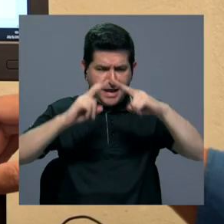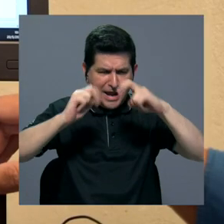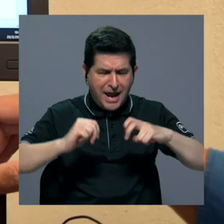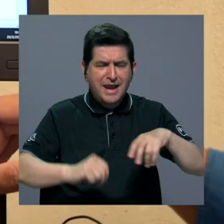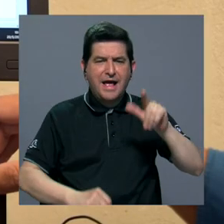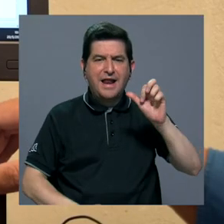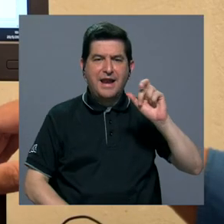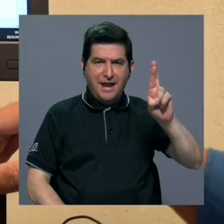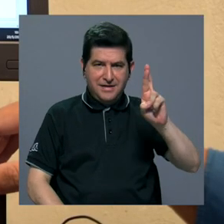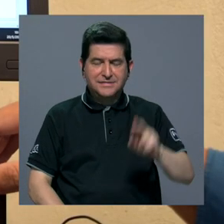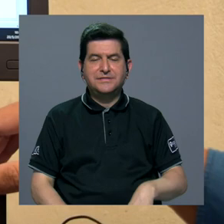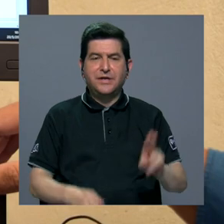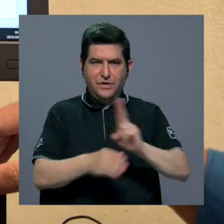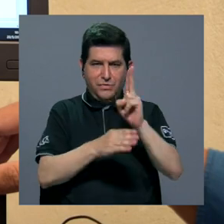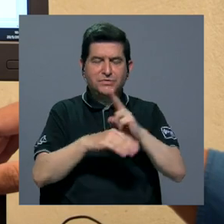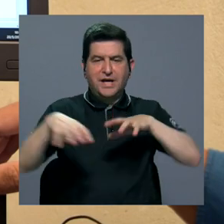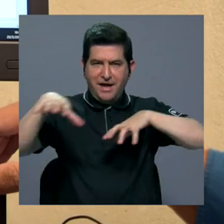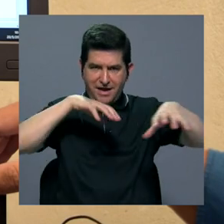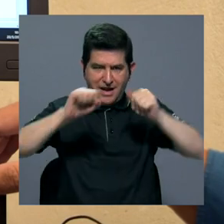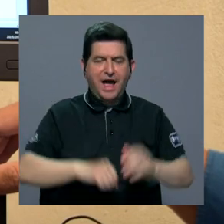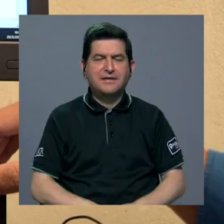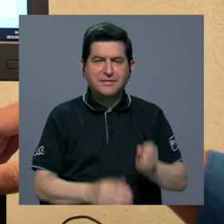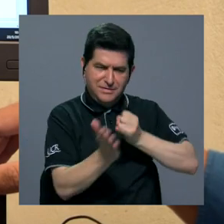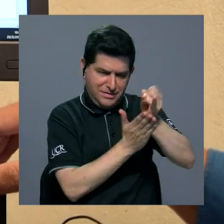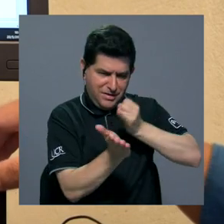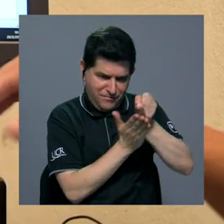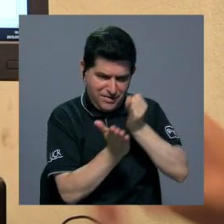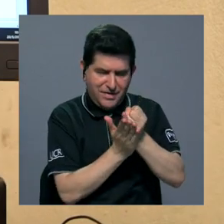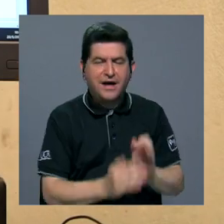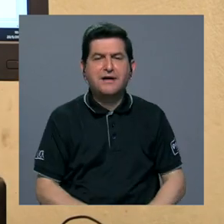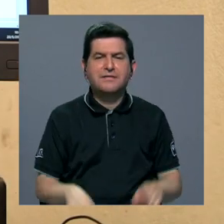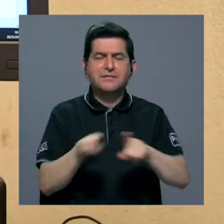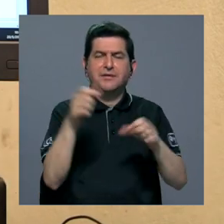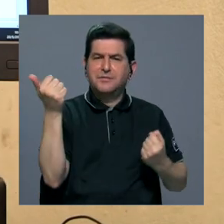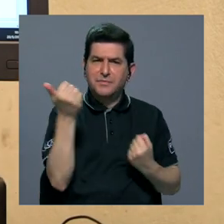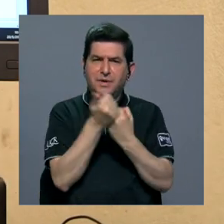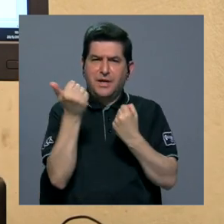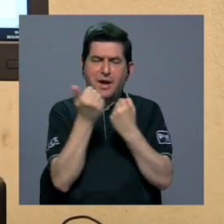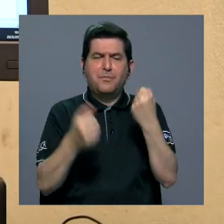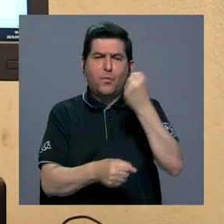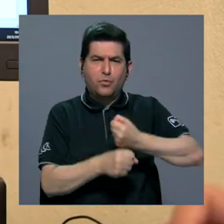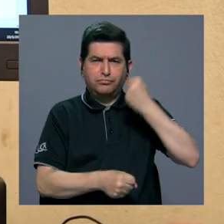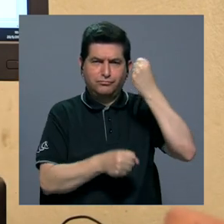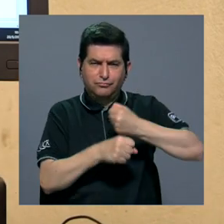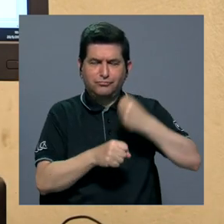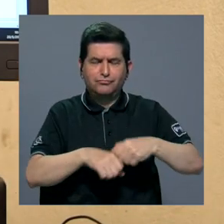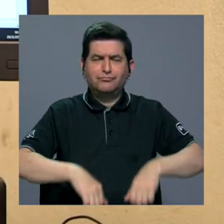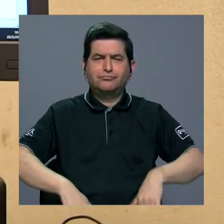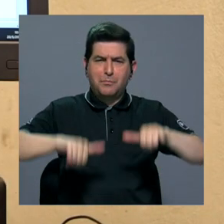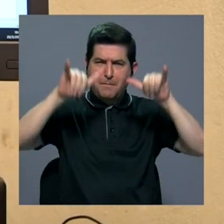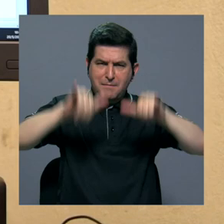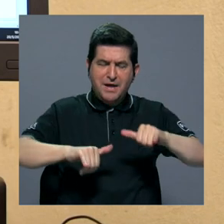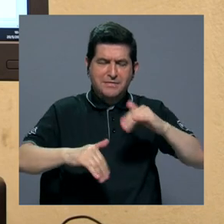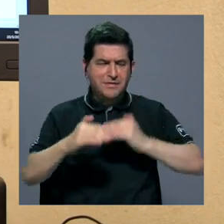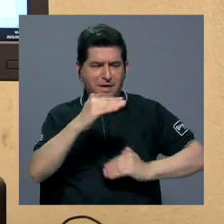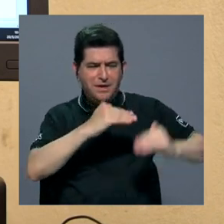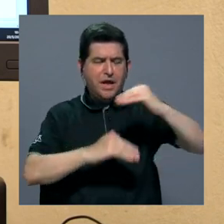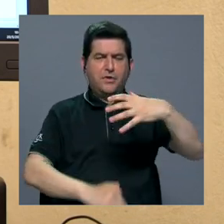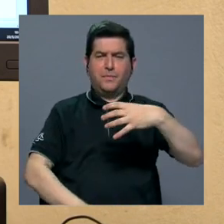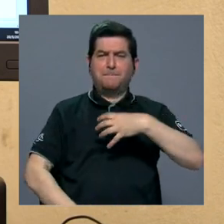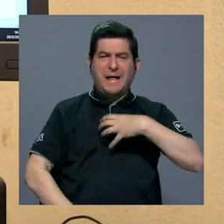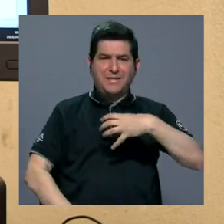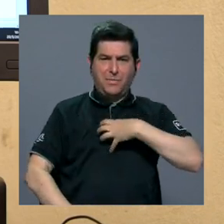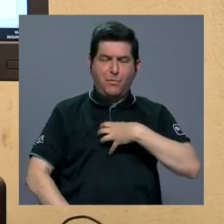láser puede emplearse tanto en actividades de investigación, como en apoyo para los trabajos de conservación de los edificios